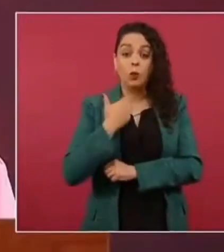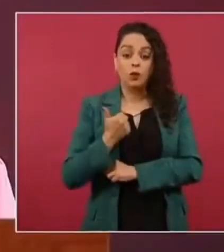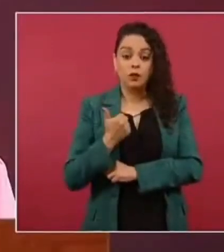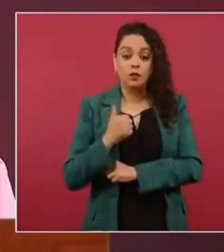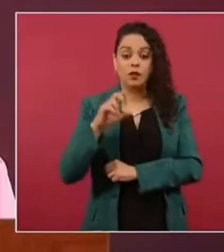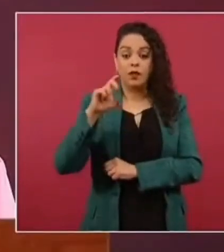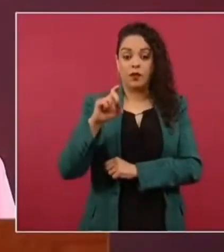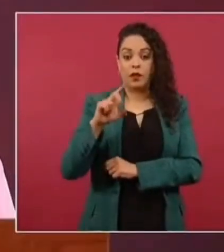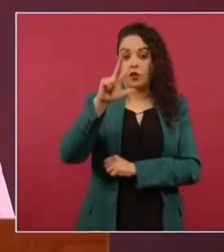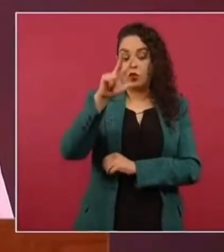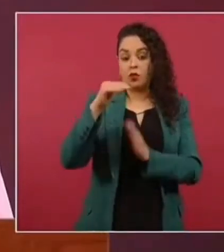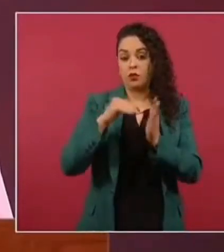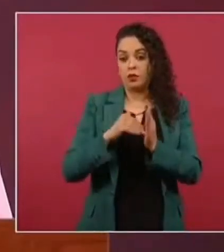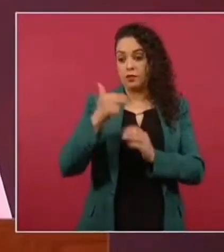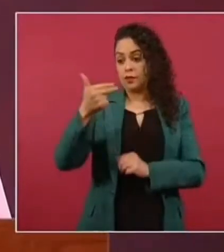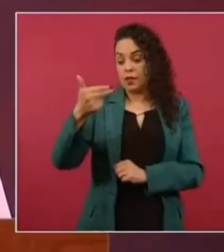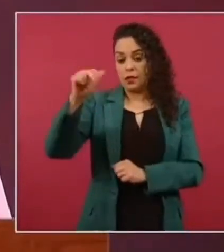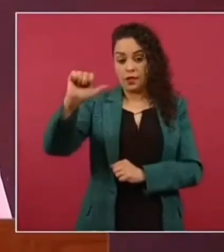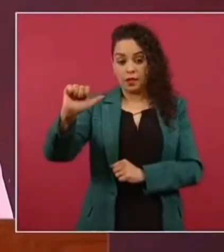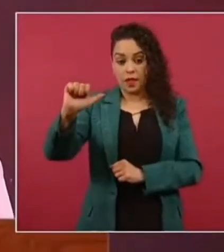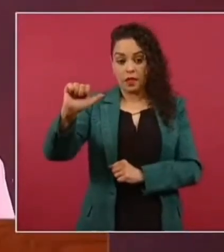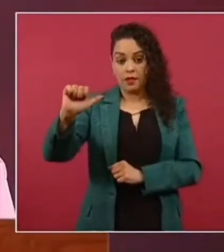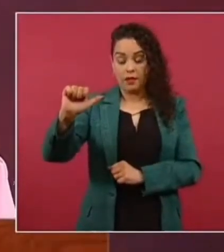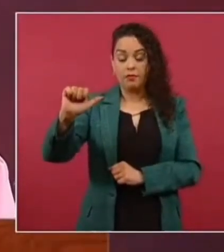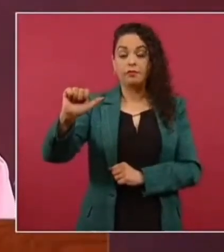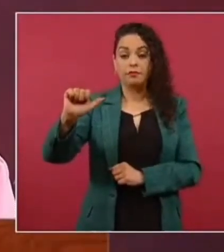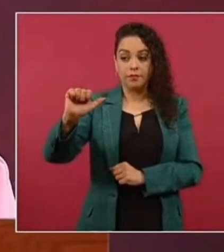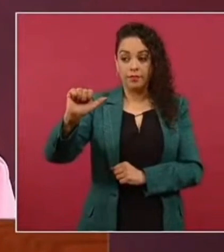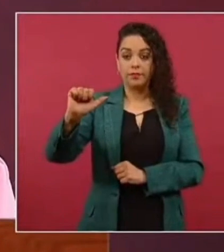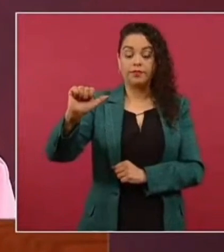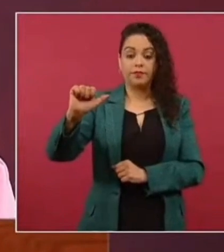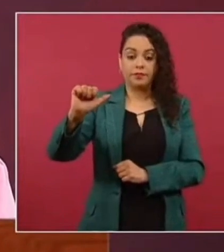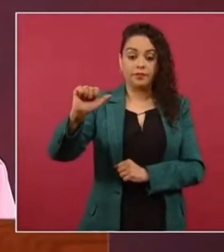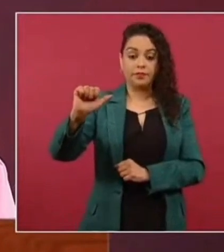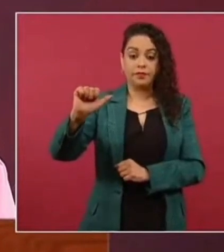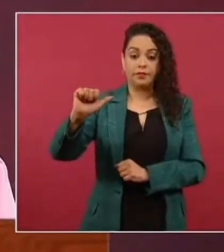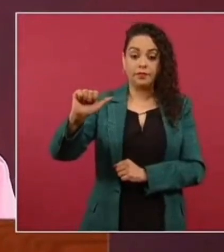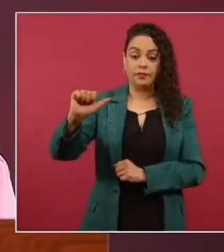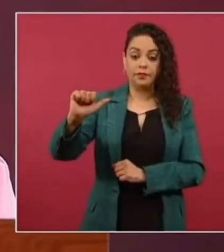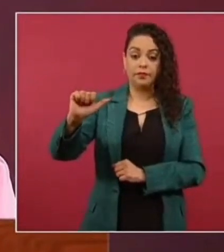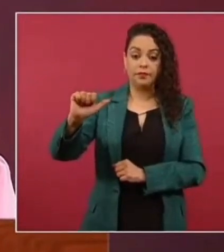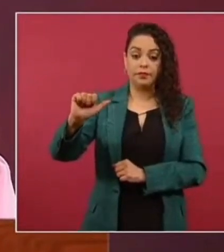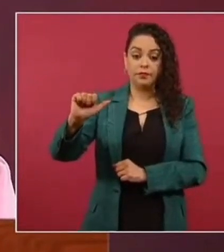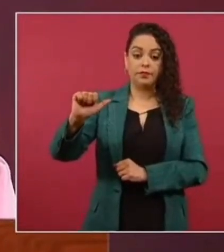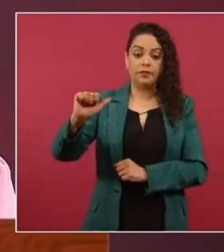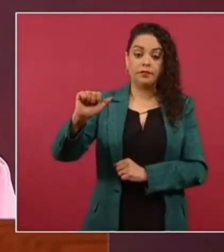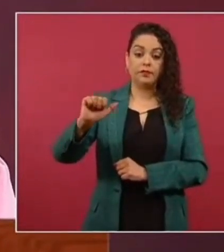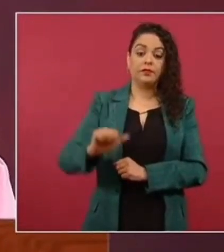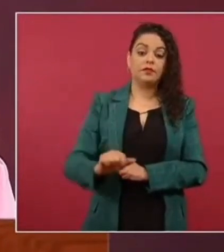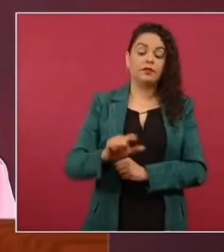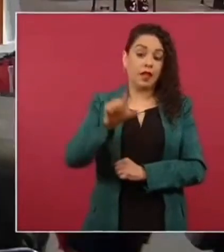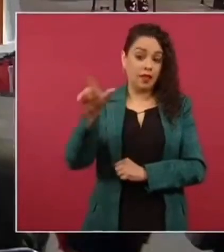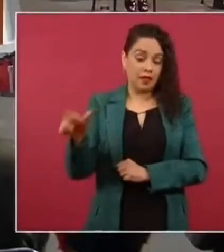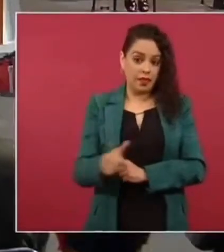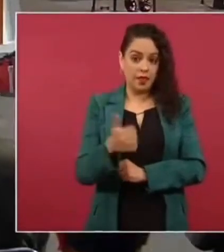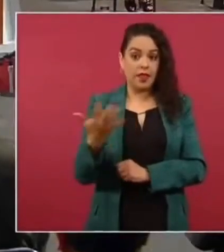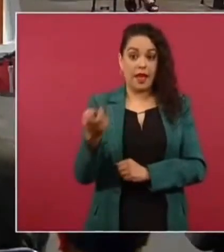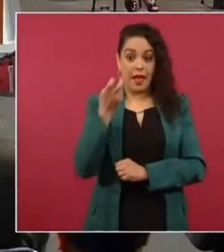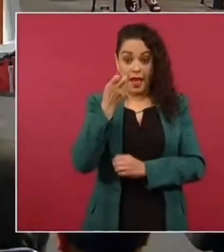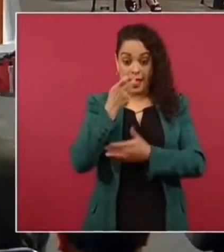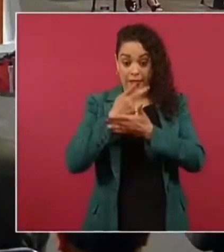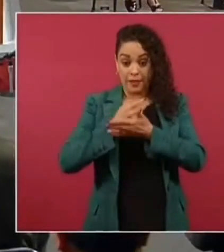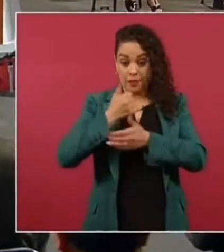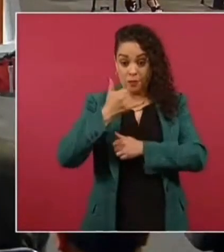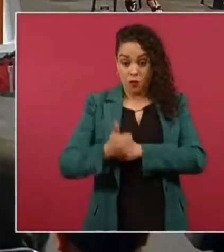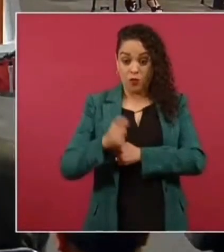hectáreas en un momento vamos a compartirles como a través de este gran proyecto